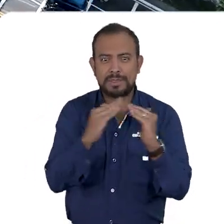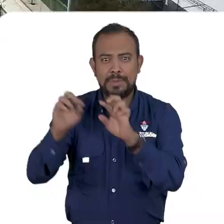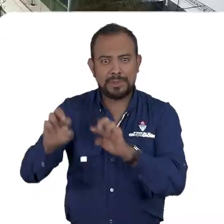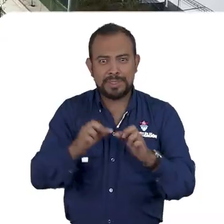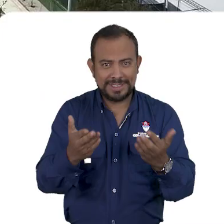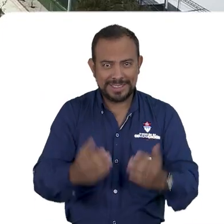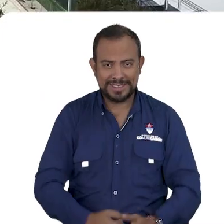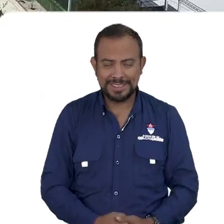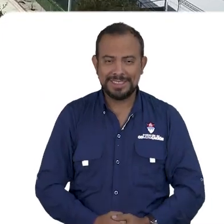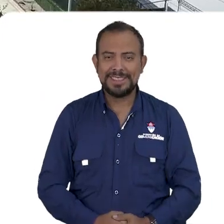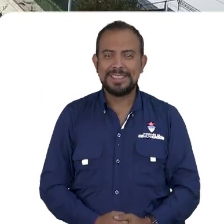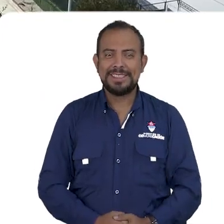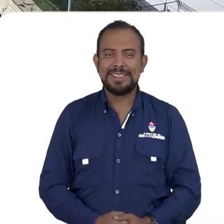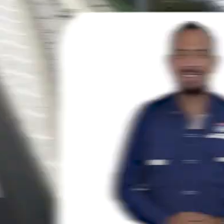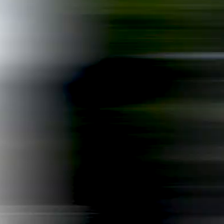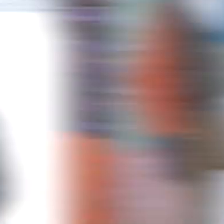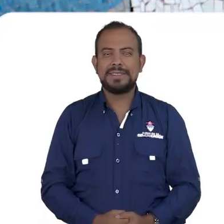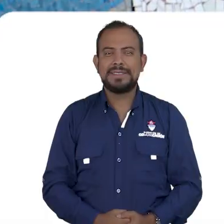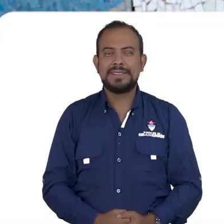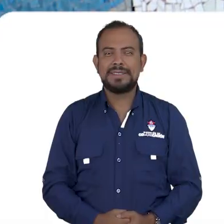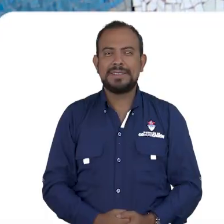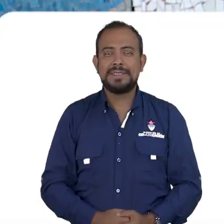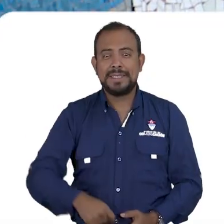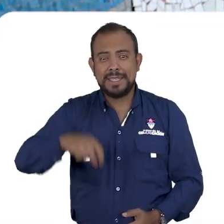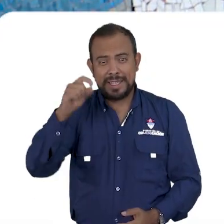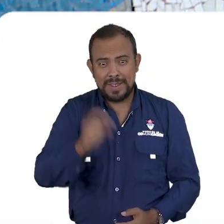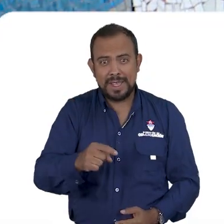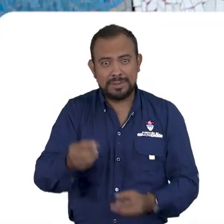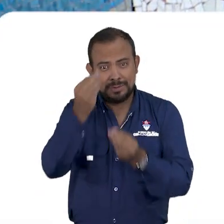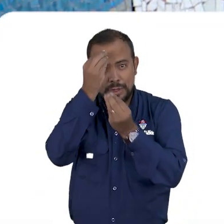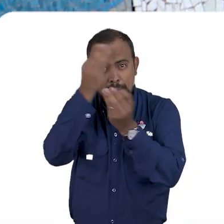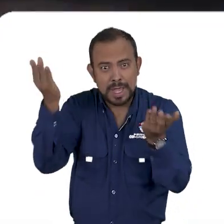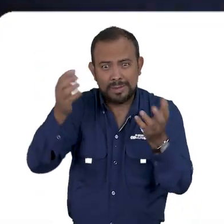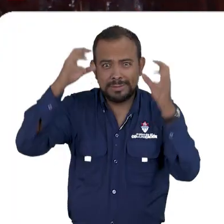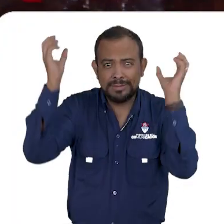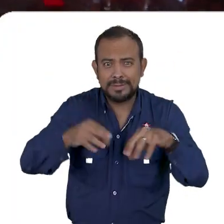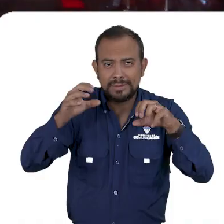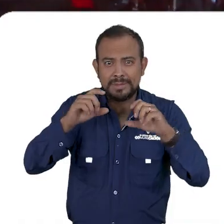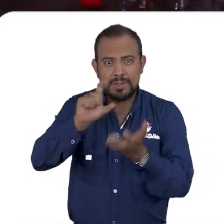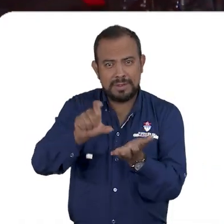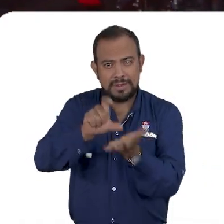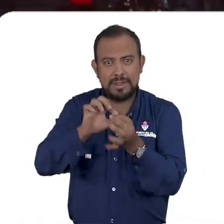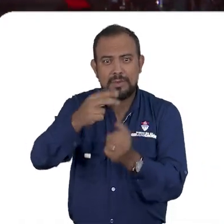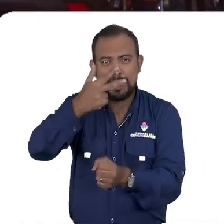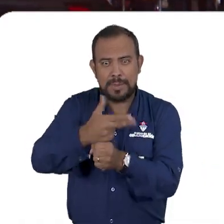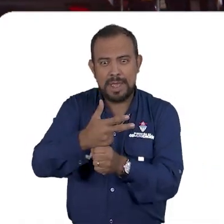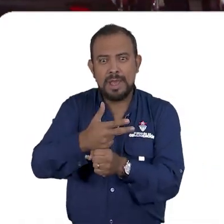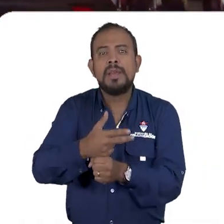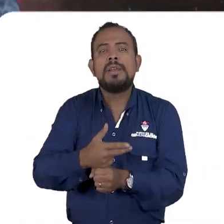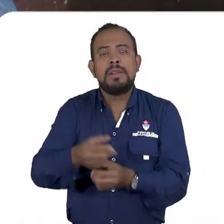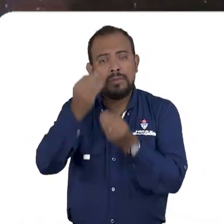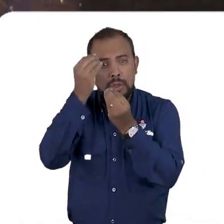el desplazamiento de todos los vecinos. Debido al incremento de lluvias en la ciudad, la Municipalidad de Guatemala le